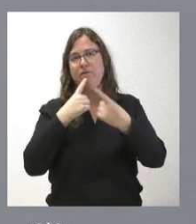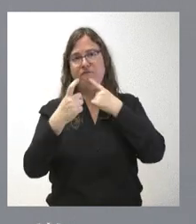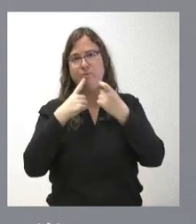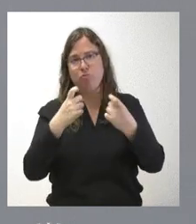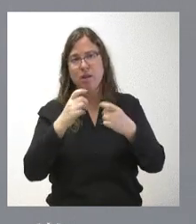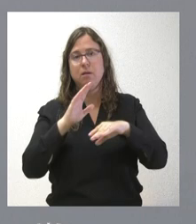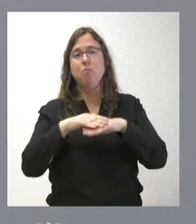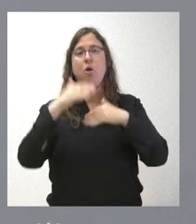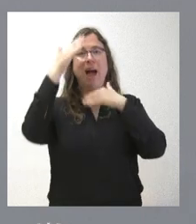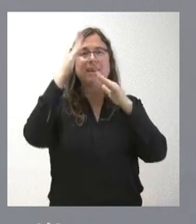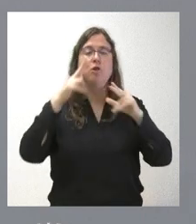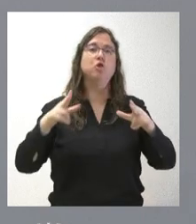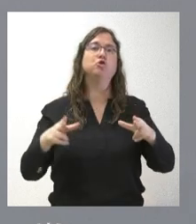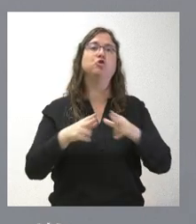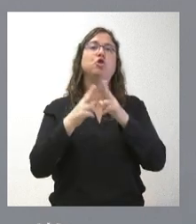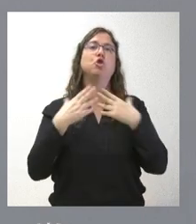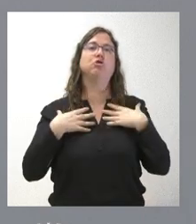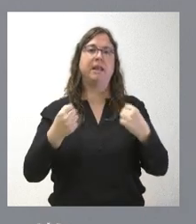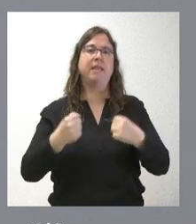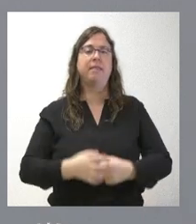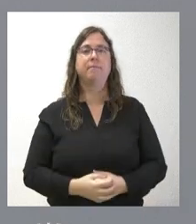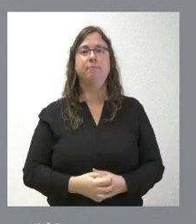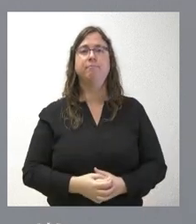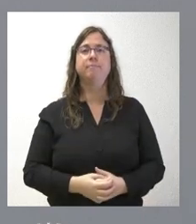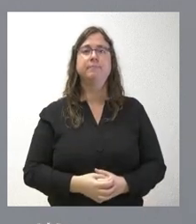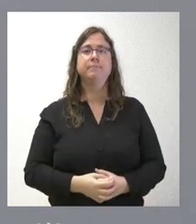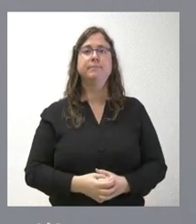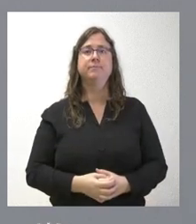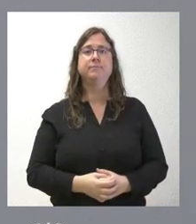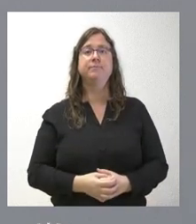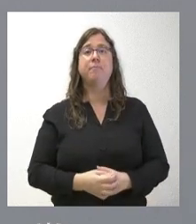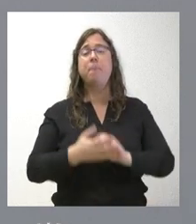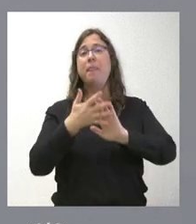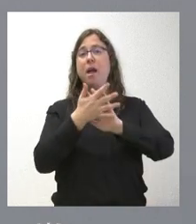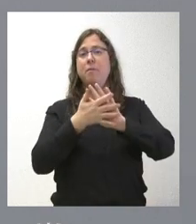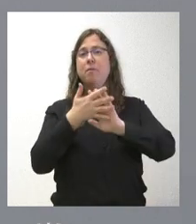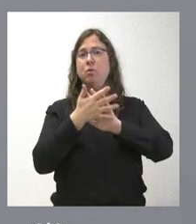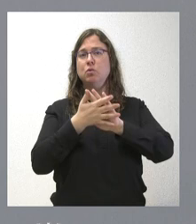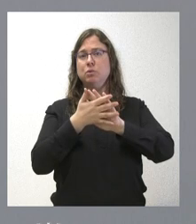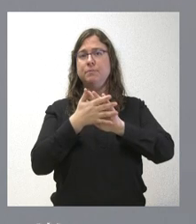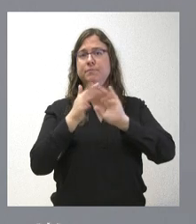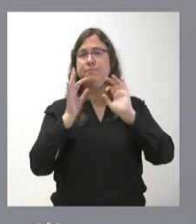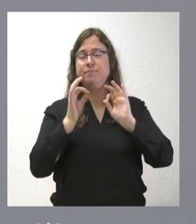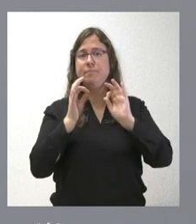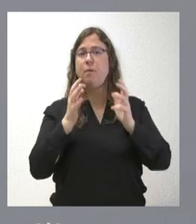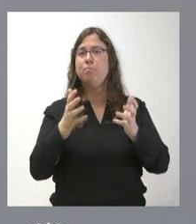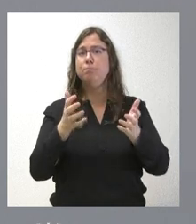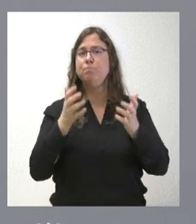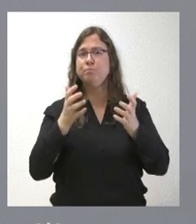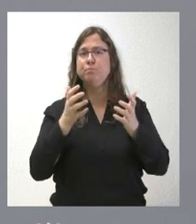de atención sociosanitaria. Estamos hablando de que se beneficiaron